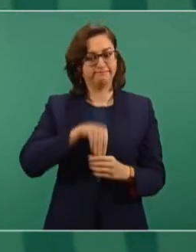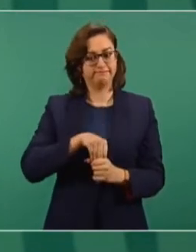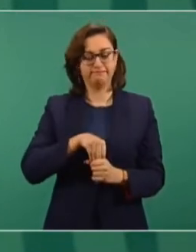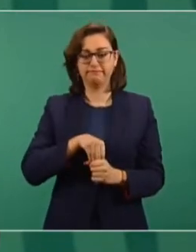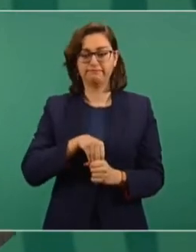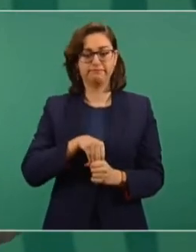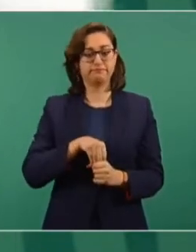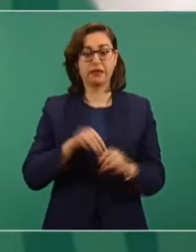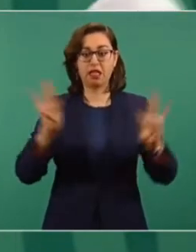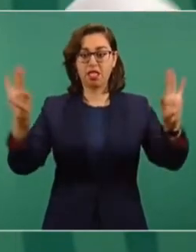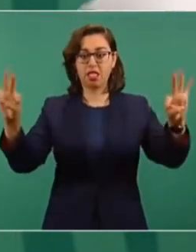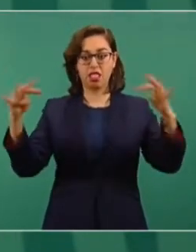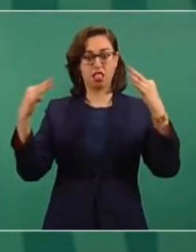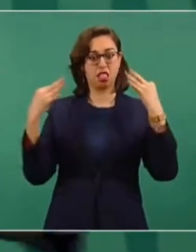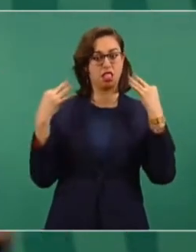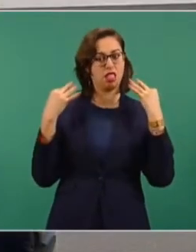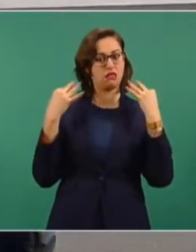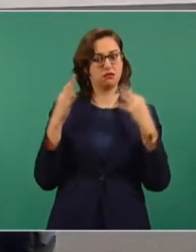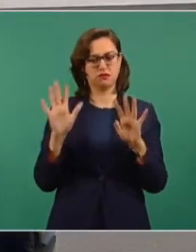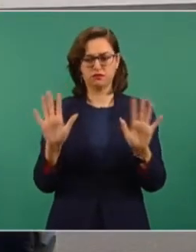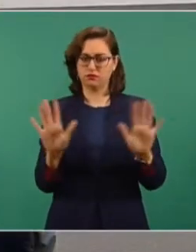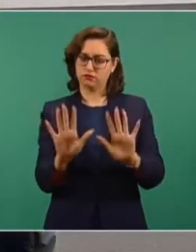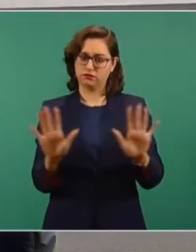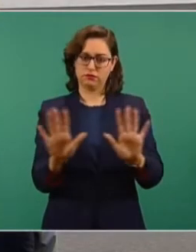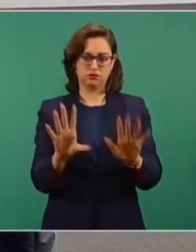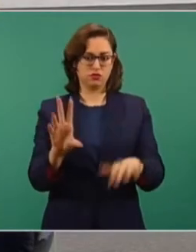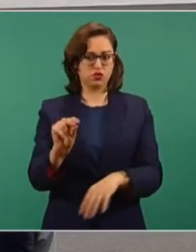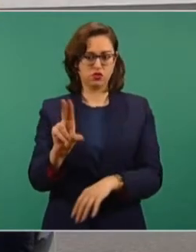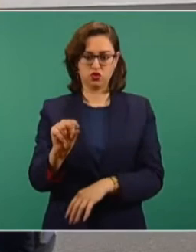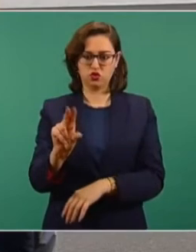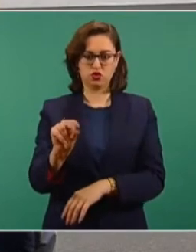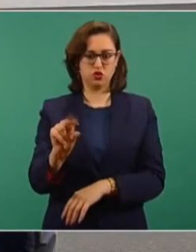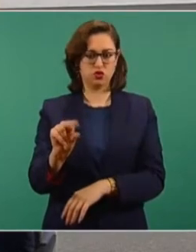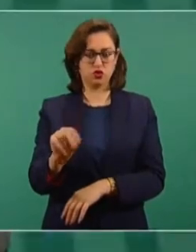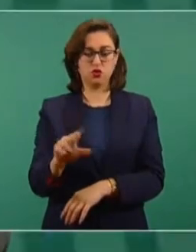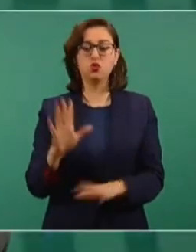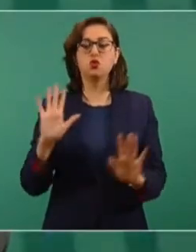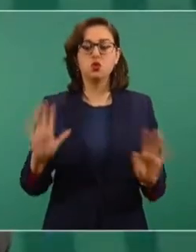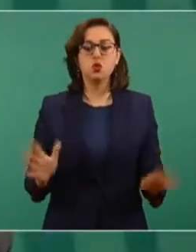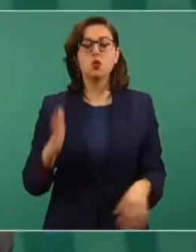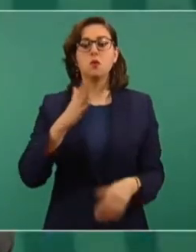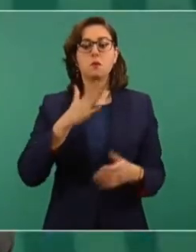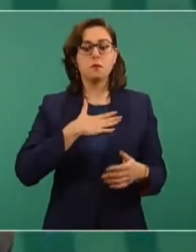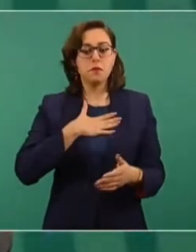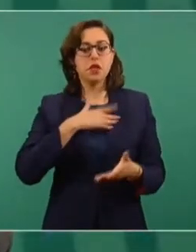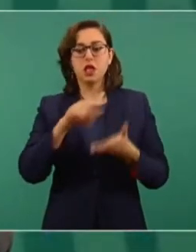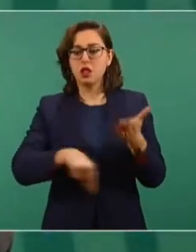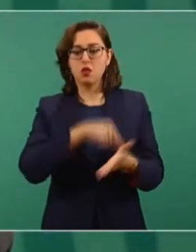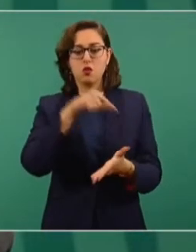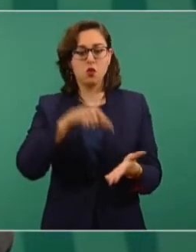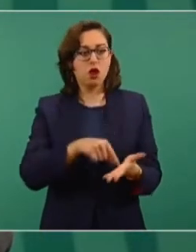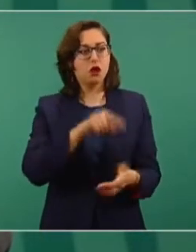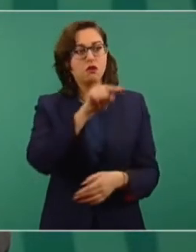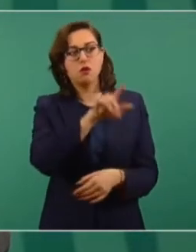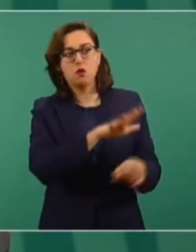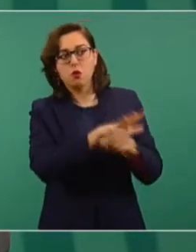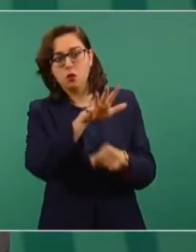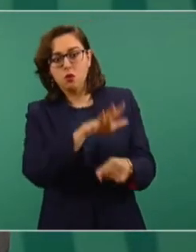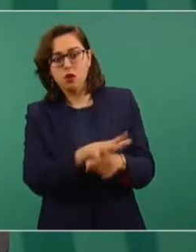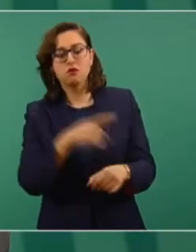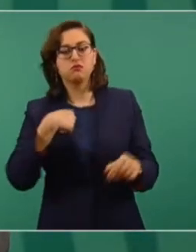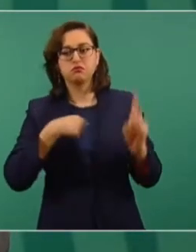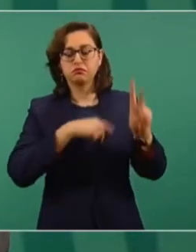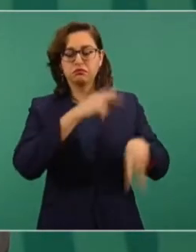no quiero que se haga un espectáculo, nada más voy a ir a donde me corresponde y me voy a